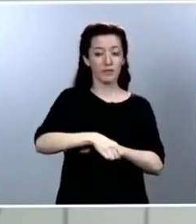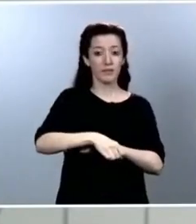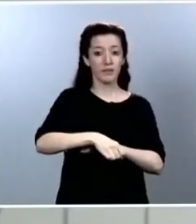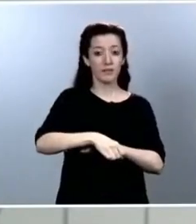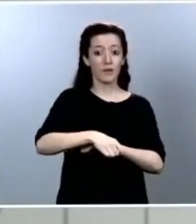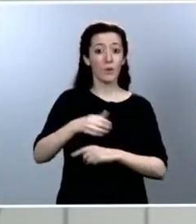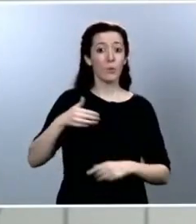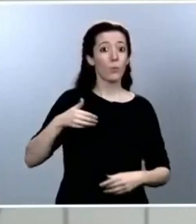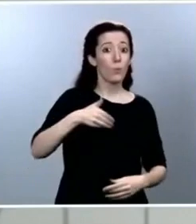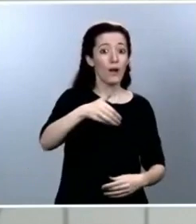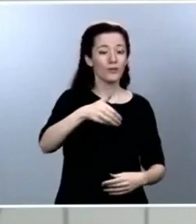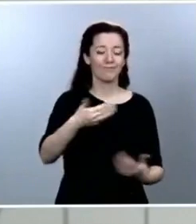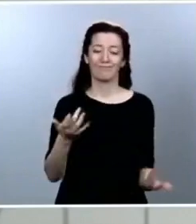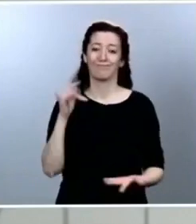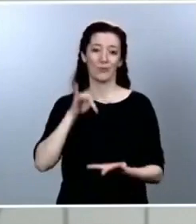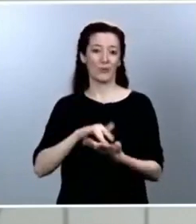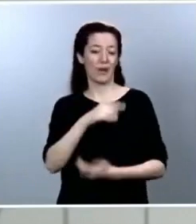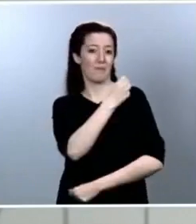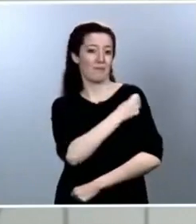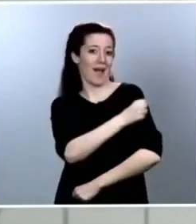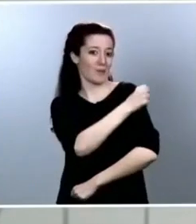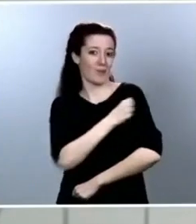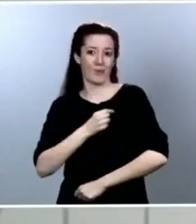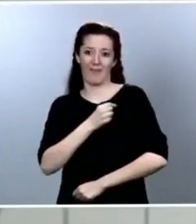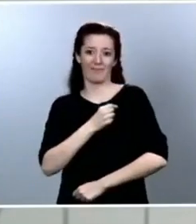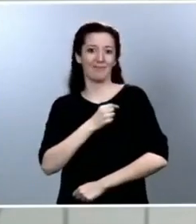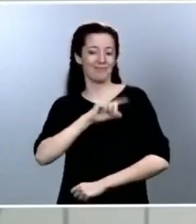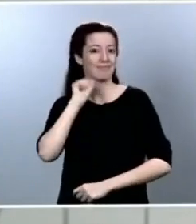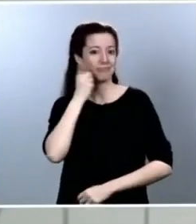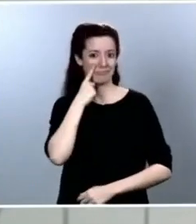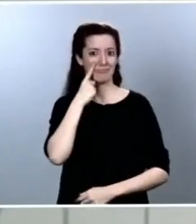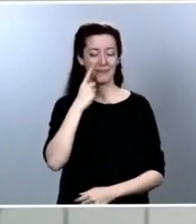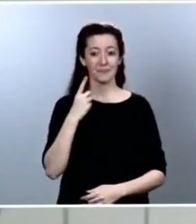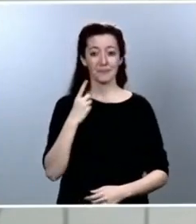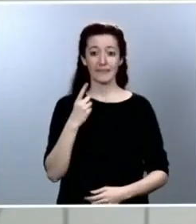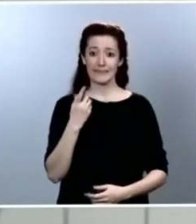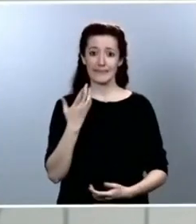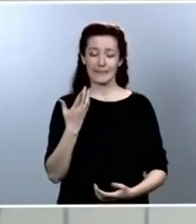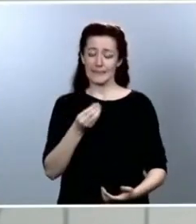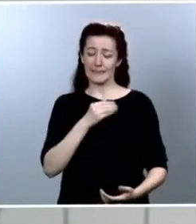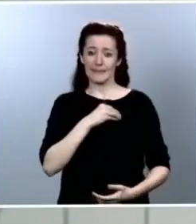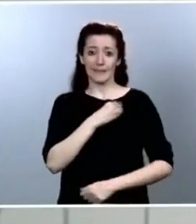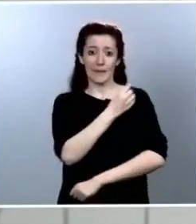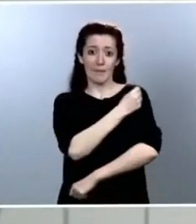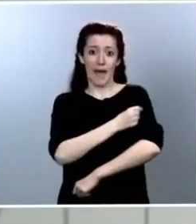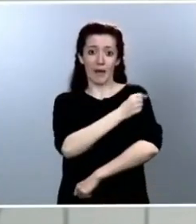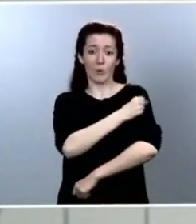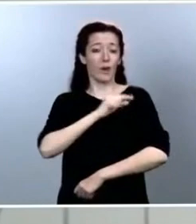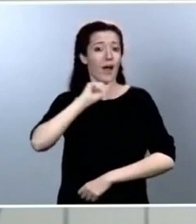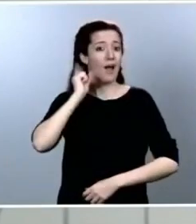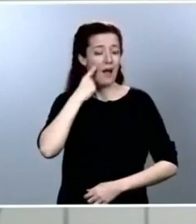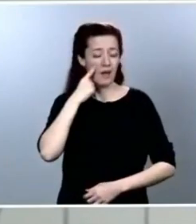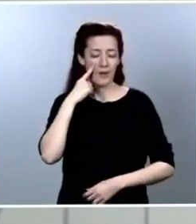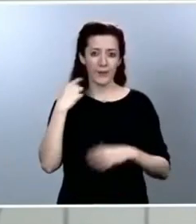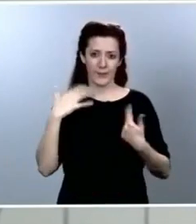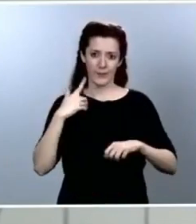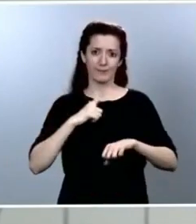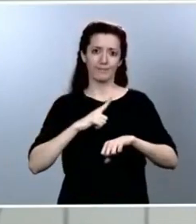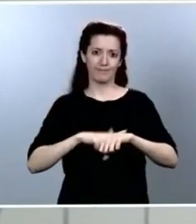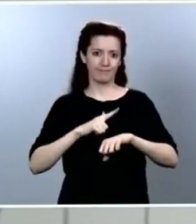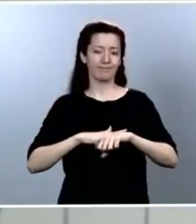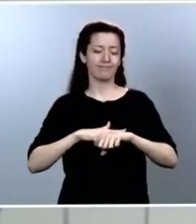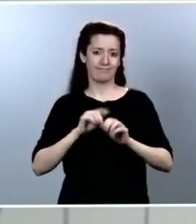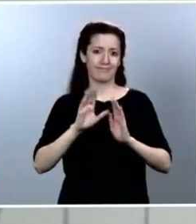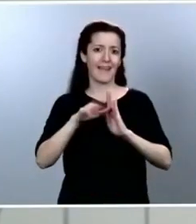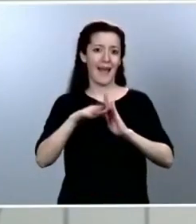terapéutico y que ese proceso se va a demorar desgraciadamente todavía meses. Esperemos que sean pocos. La segunda es